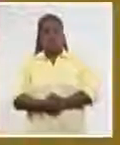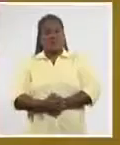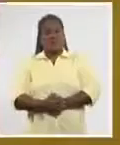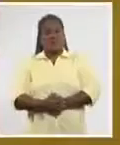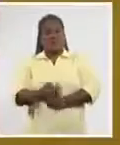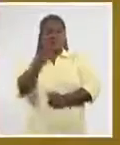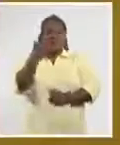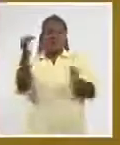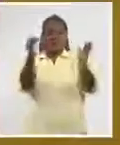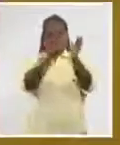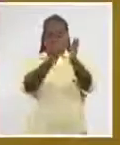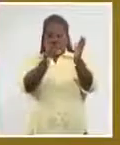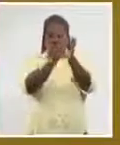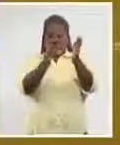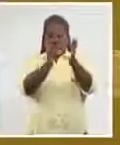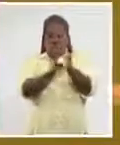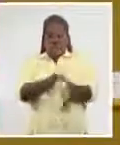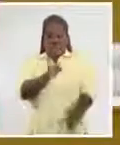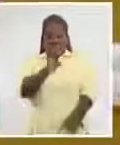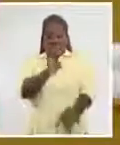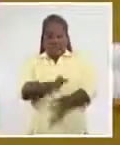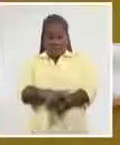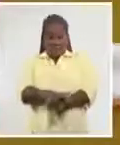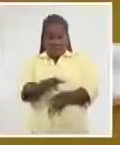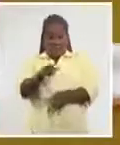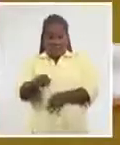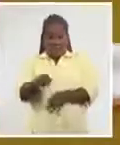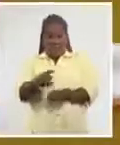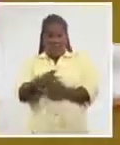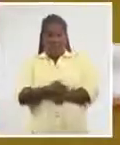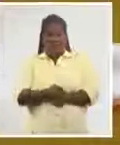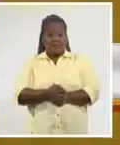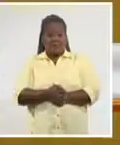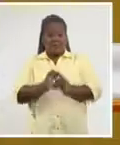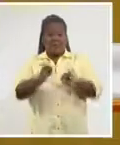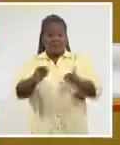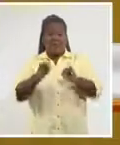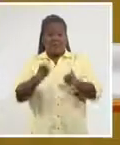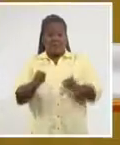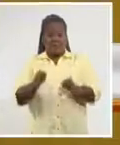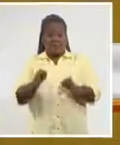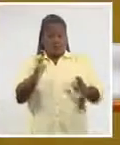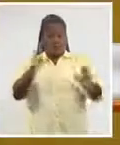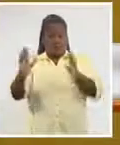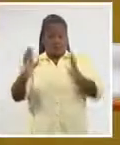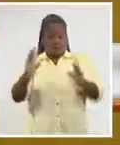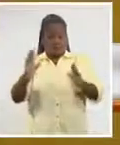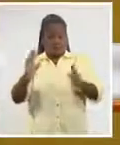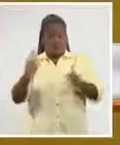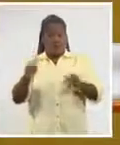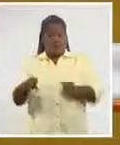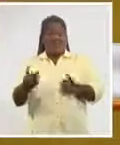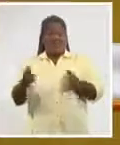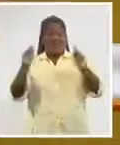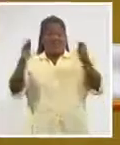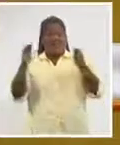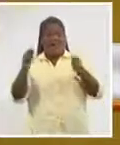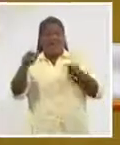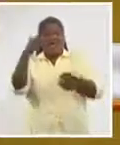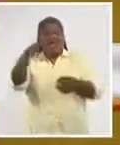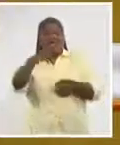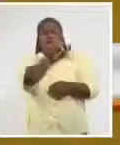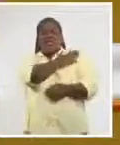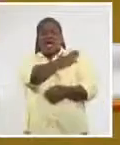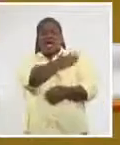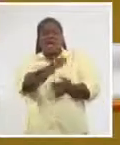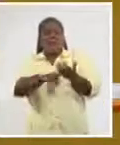Buenas tardes, comienza nuestro segmento con la más reciente jornada del Jazz Plaza, donde en su programa tuvo el concierto del joven